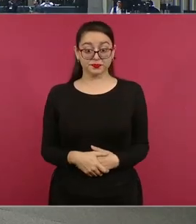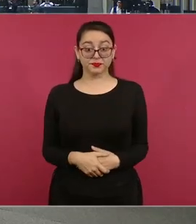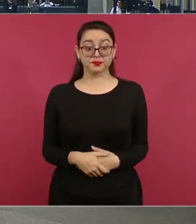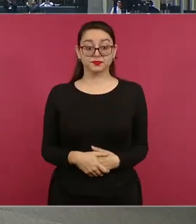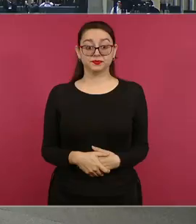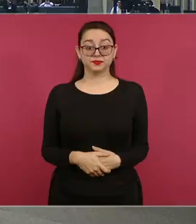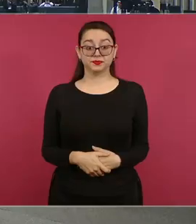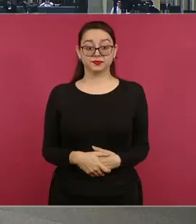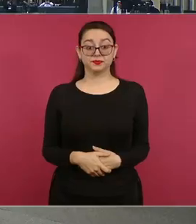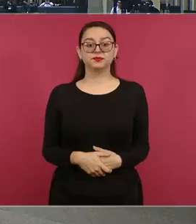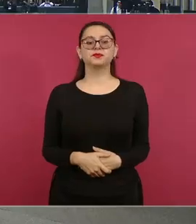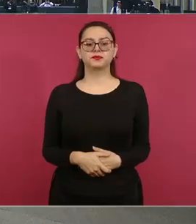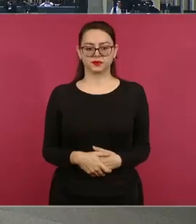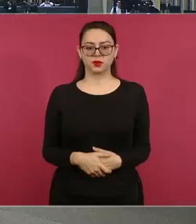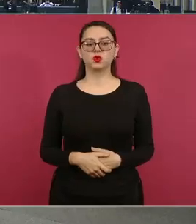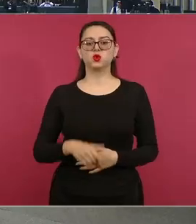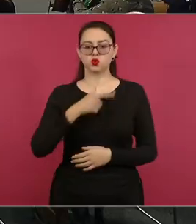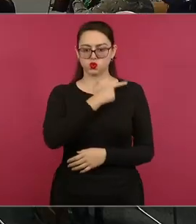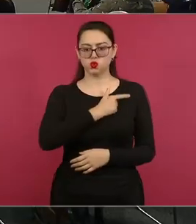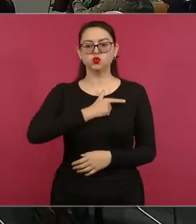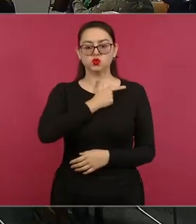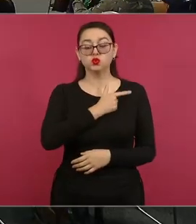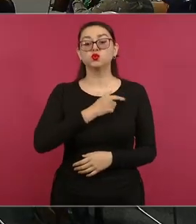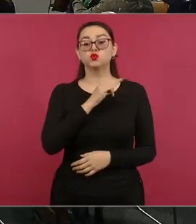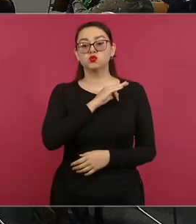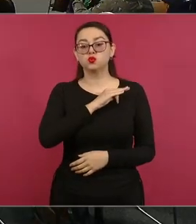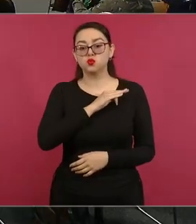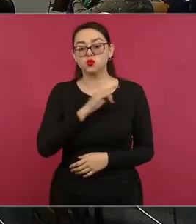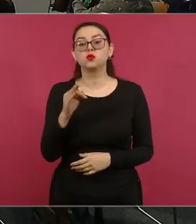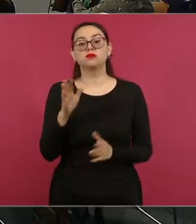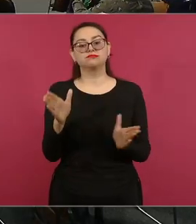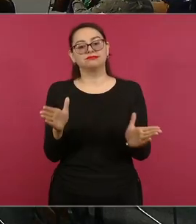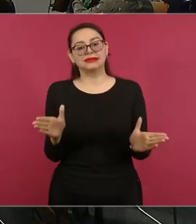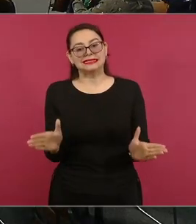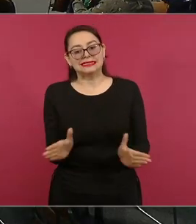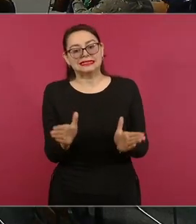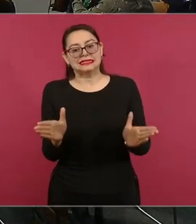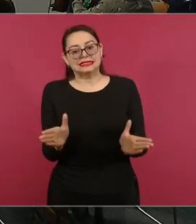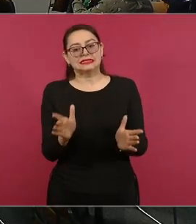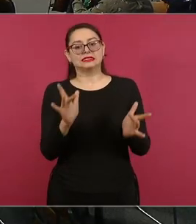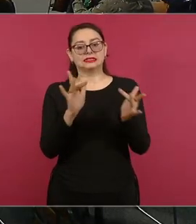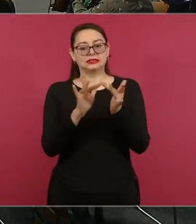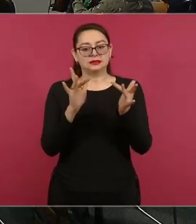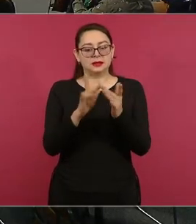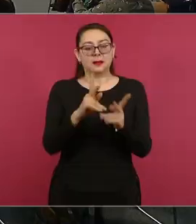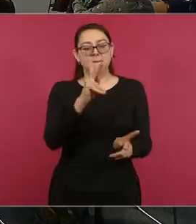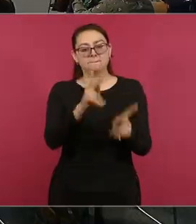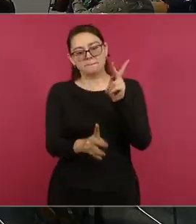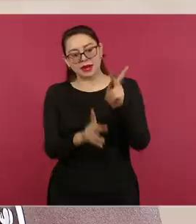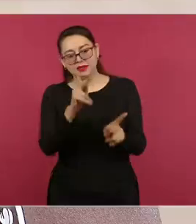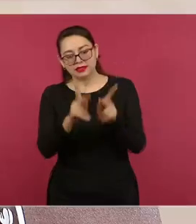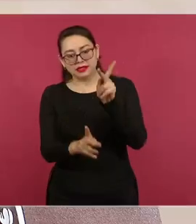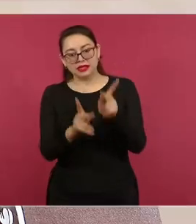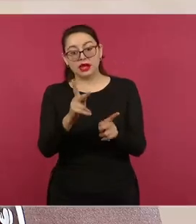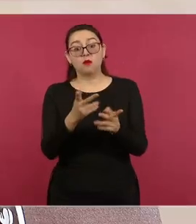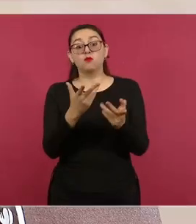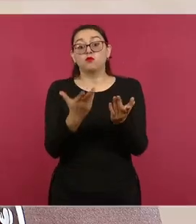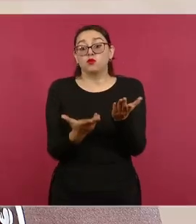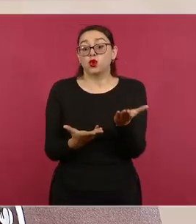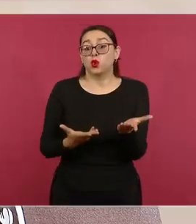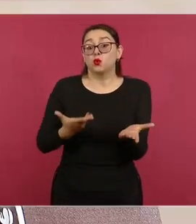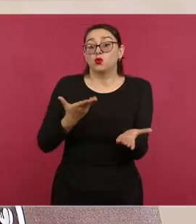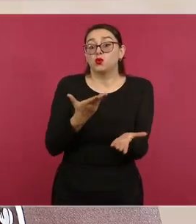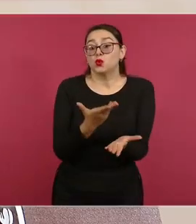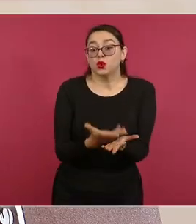Con mucho gusto. gusto lo vemos y lo impulsaríamos desde el Ejecutivo como una propuesta